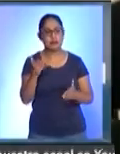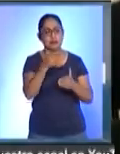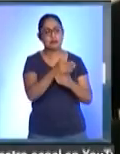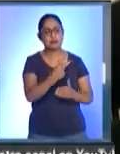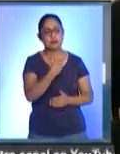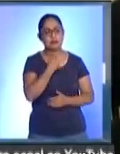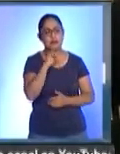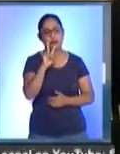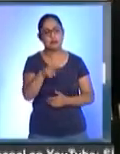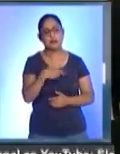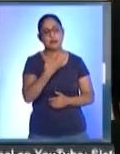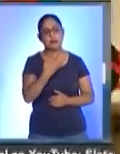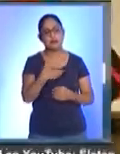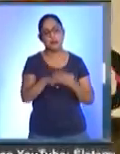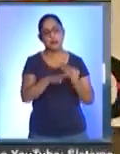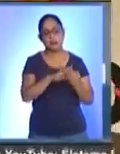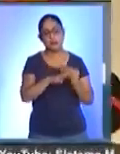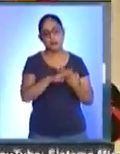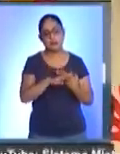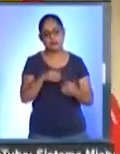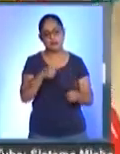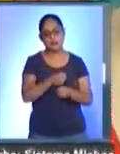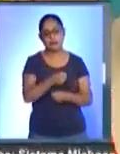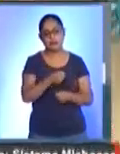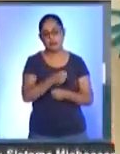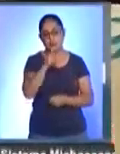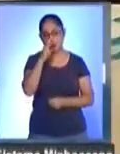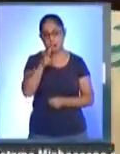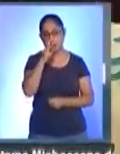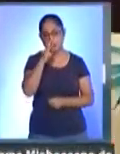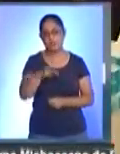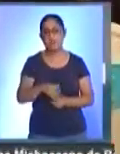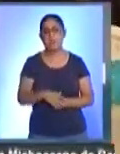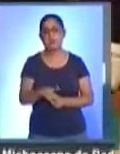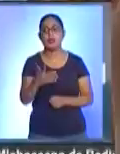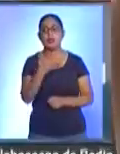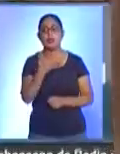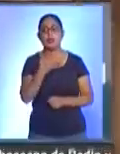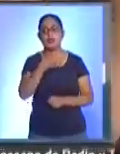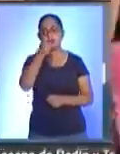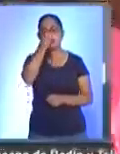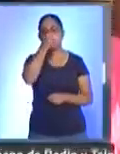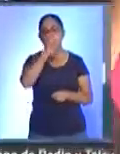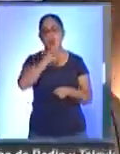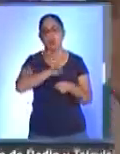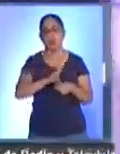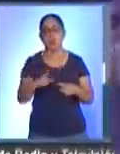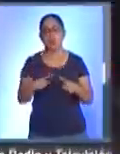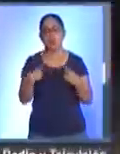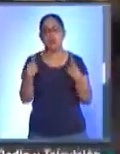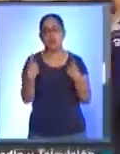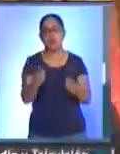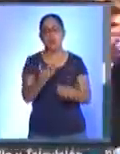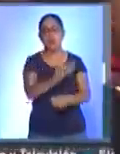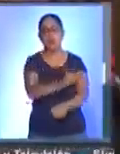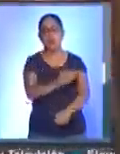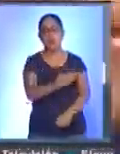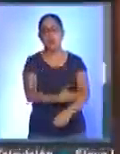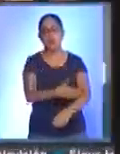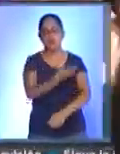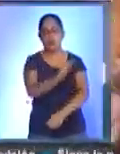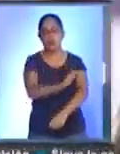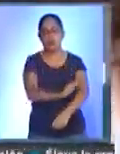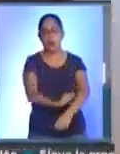víctima de violencia. Por último, mencionó que como secretaría se les da un acompañamiento a las